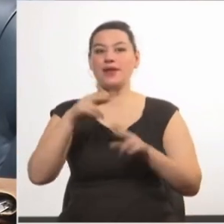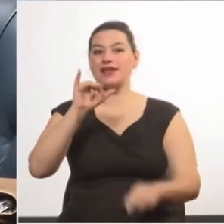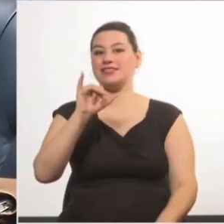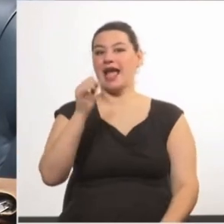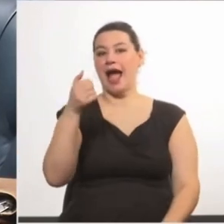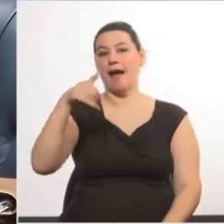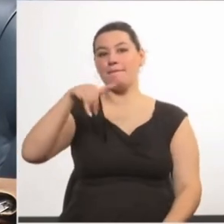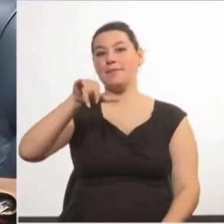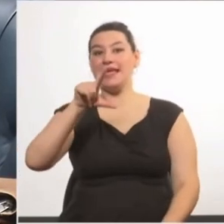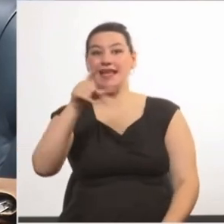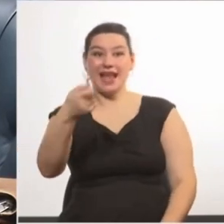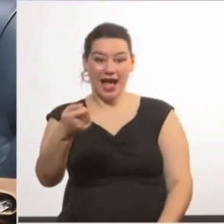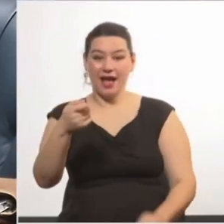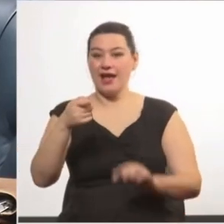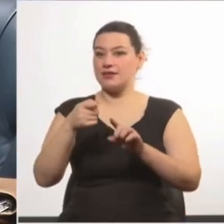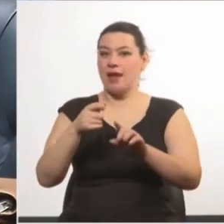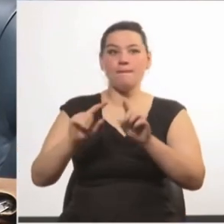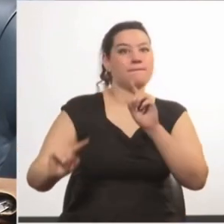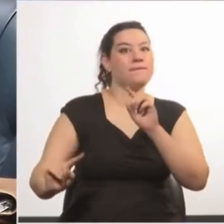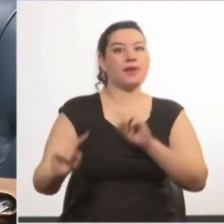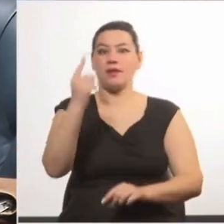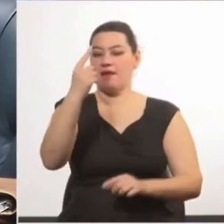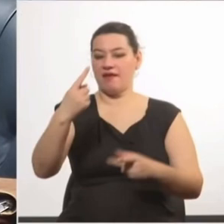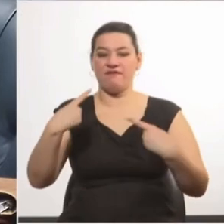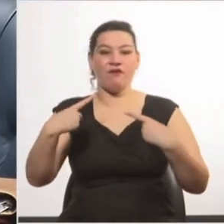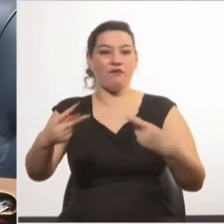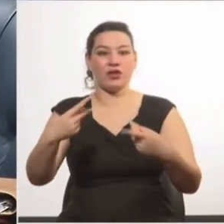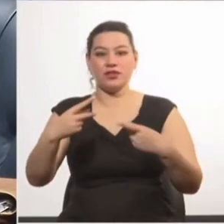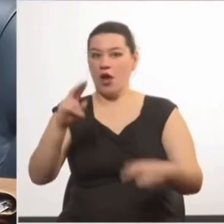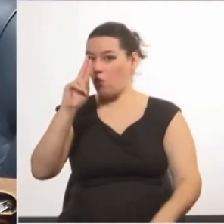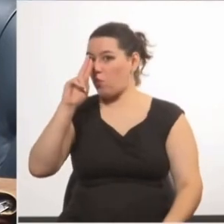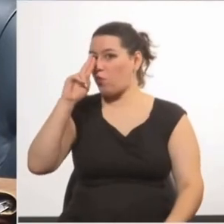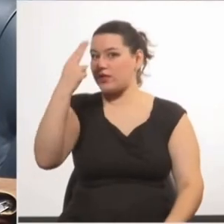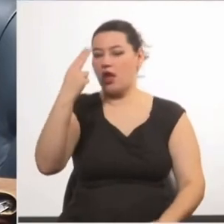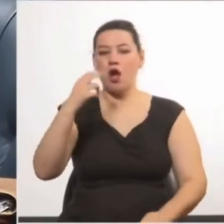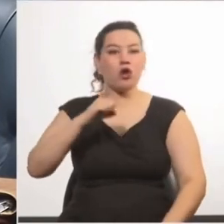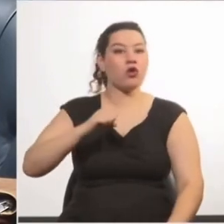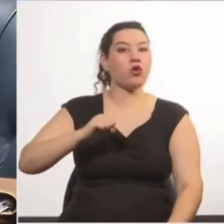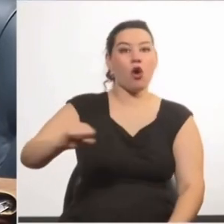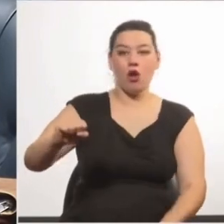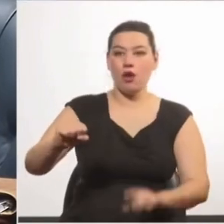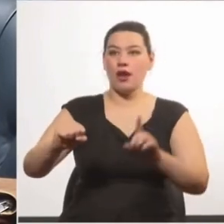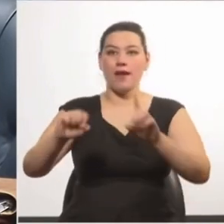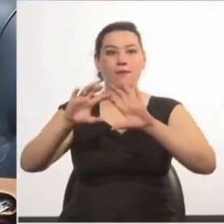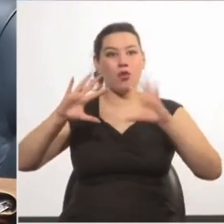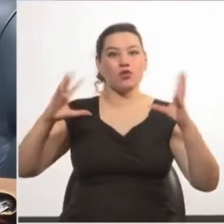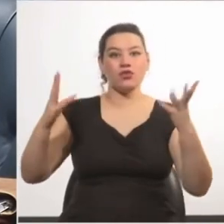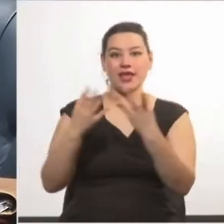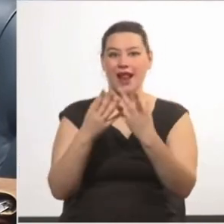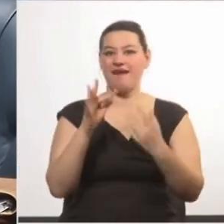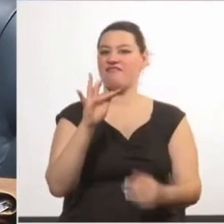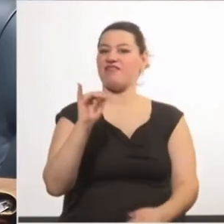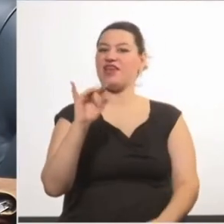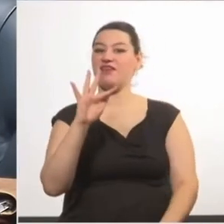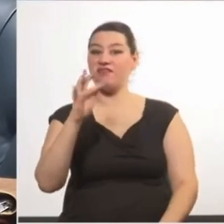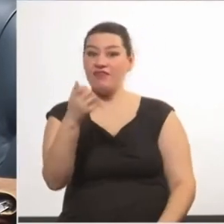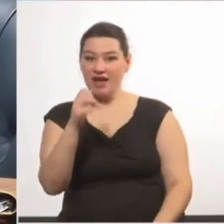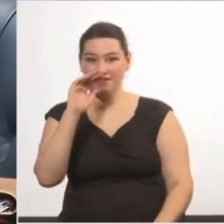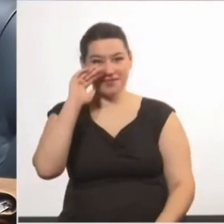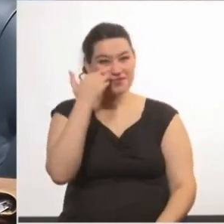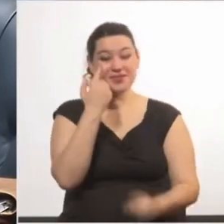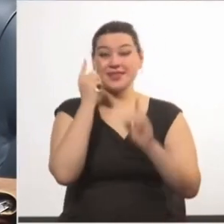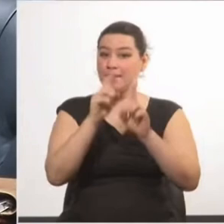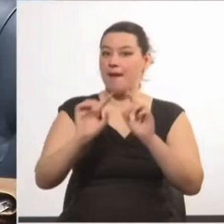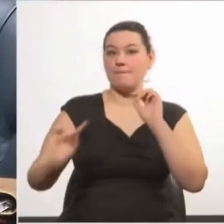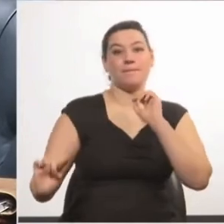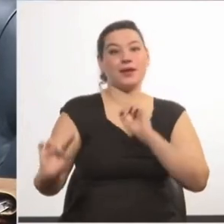Badel, quien fuera la primera futbolista uruguaya en marcar un gol en mundiales FIFA. También fue el